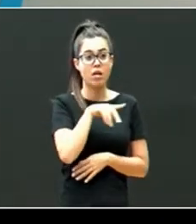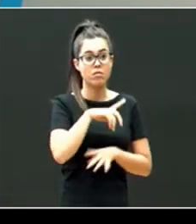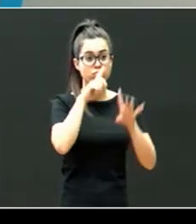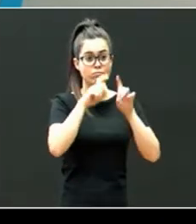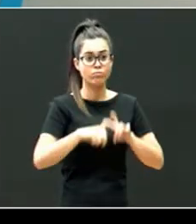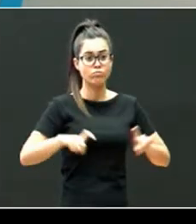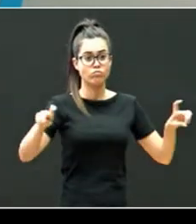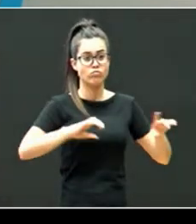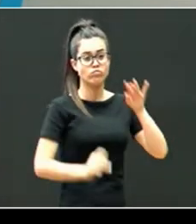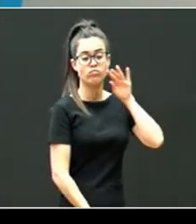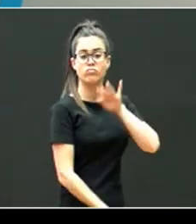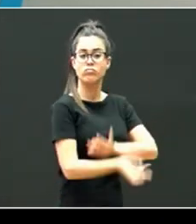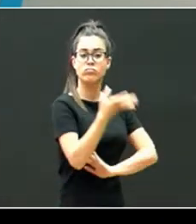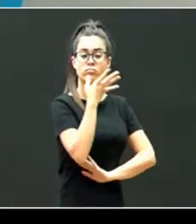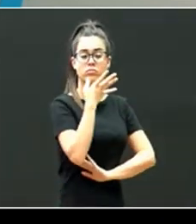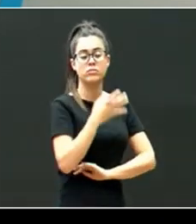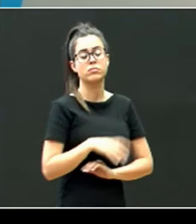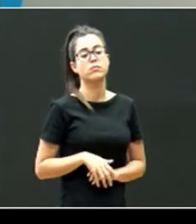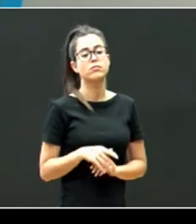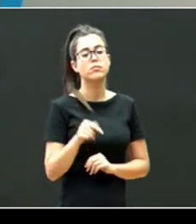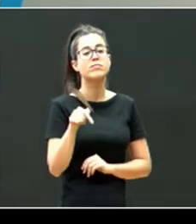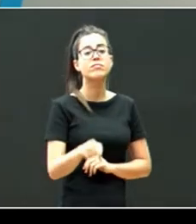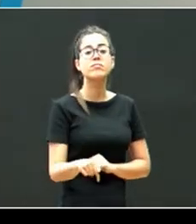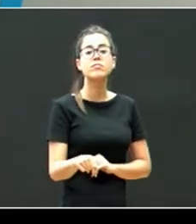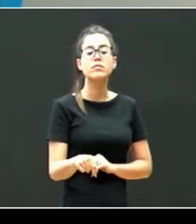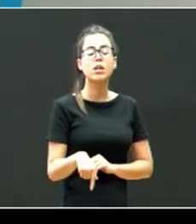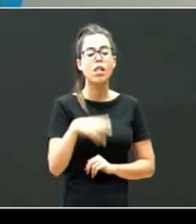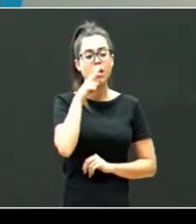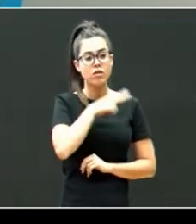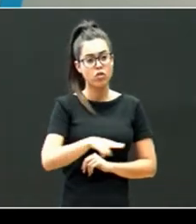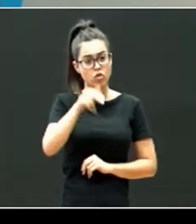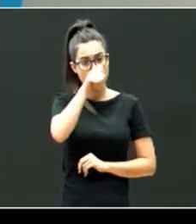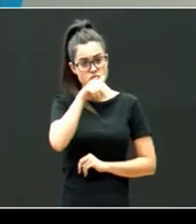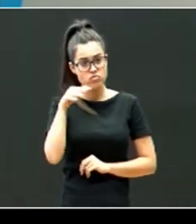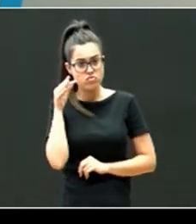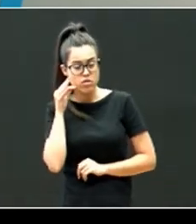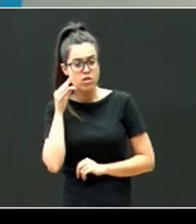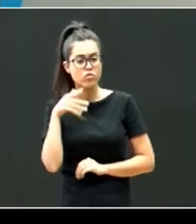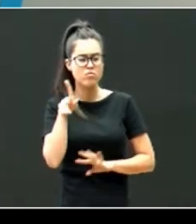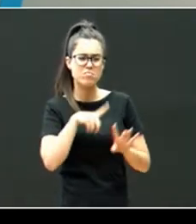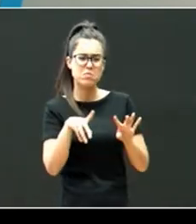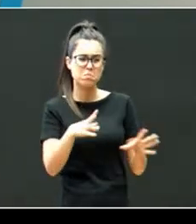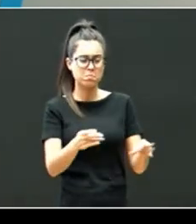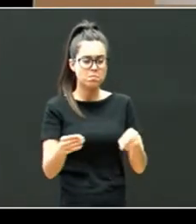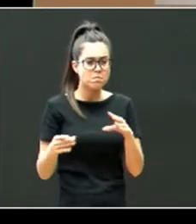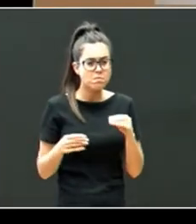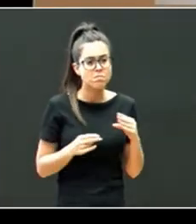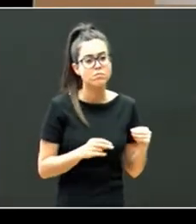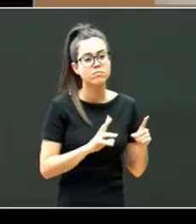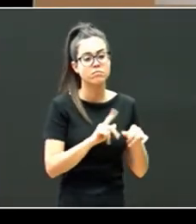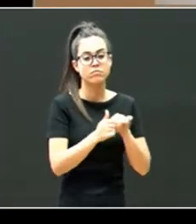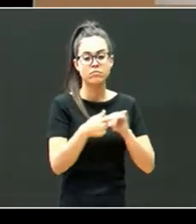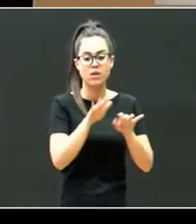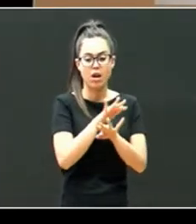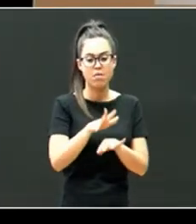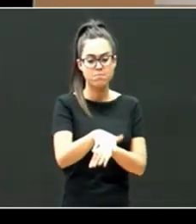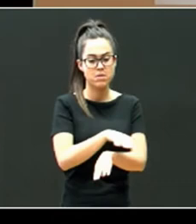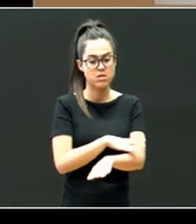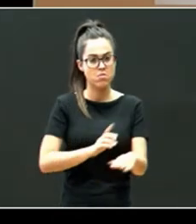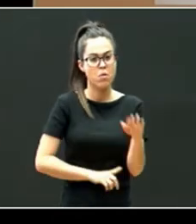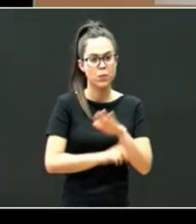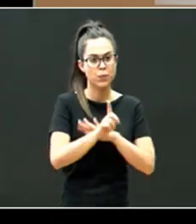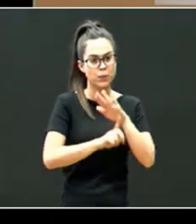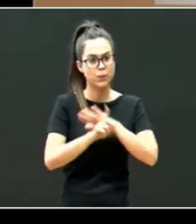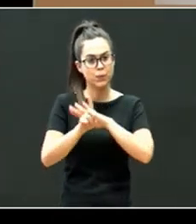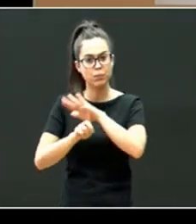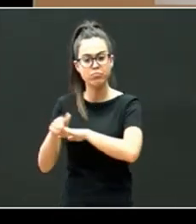trabaja con niños muy deprivados y con muchísimos problemas y conseguía sacar adelante a la gran mayoría y ella que